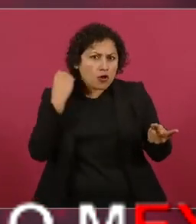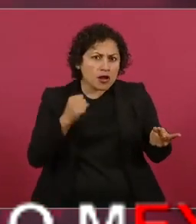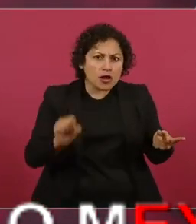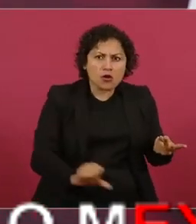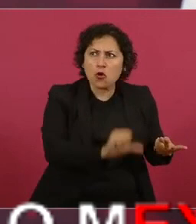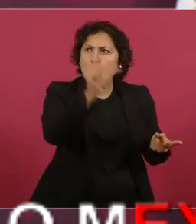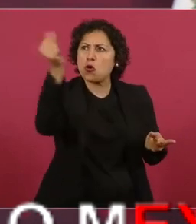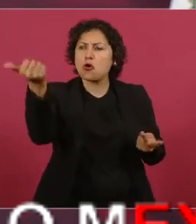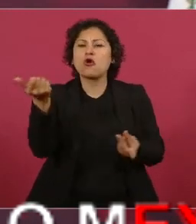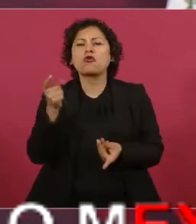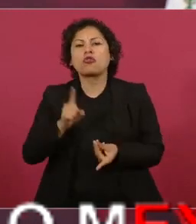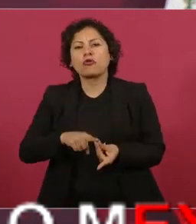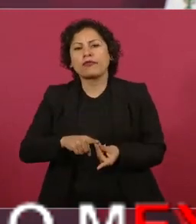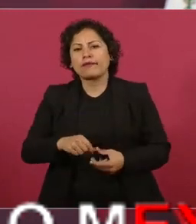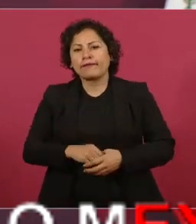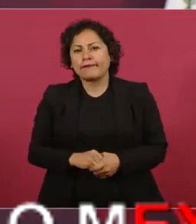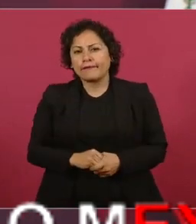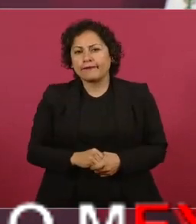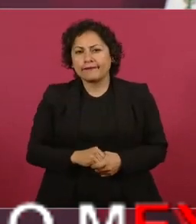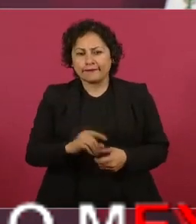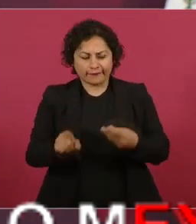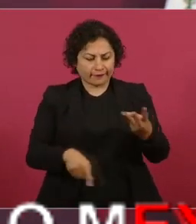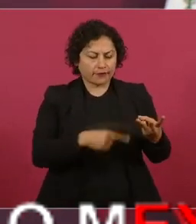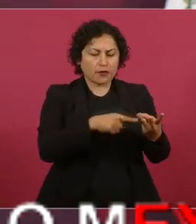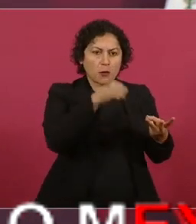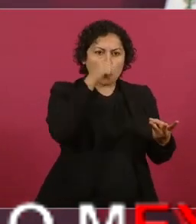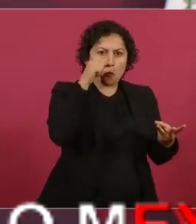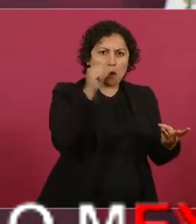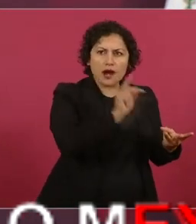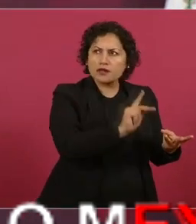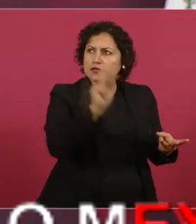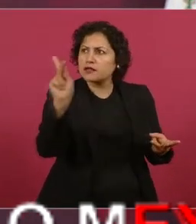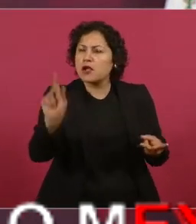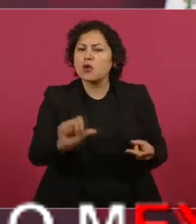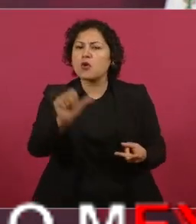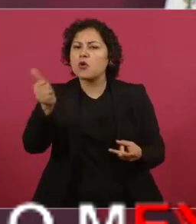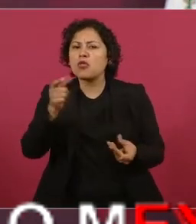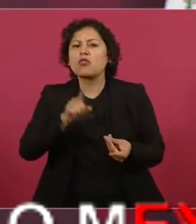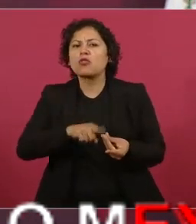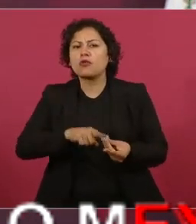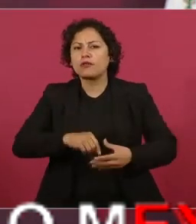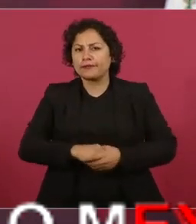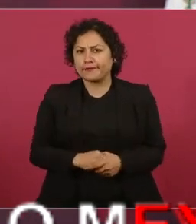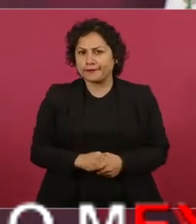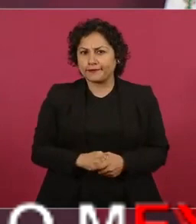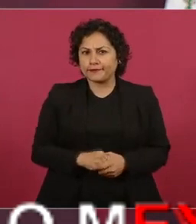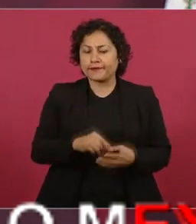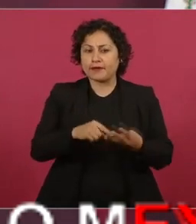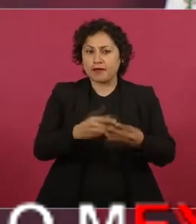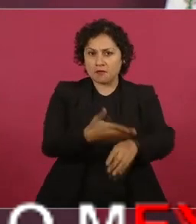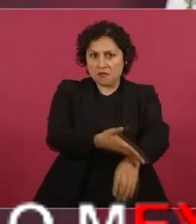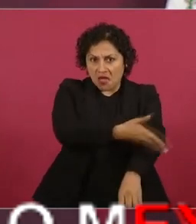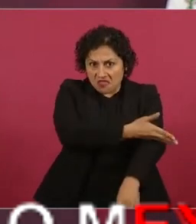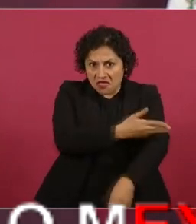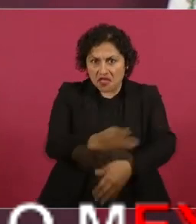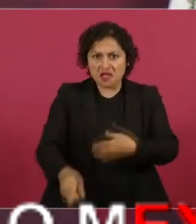dónde están los maderos y los Villas y los Zapatas